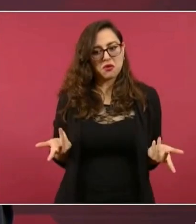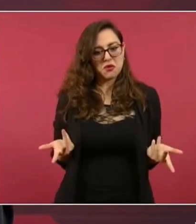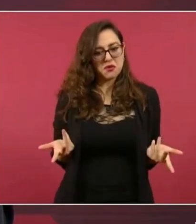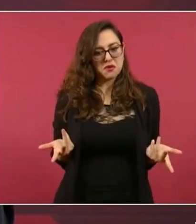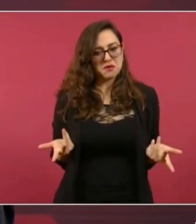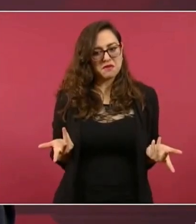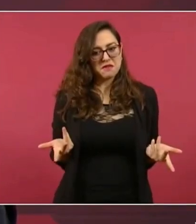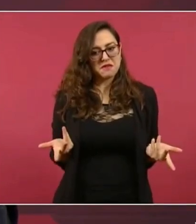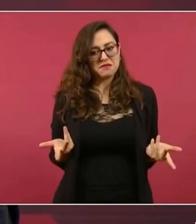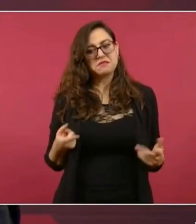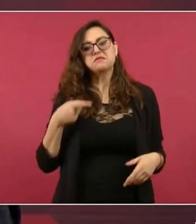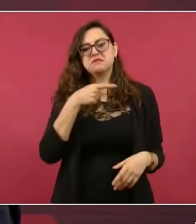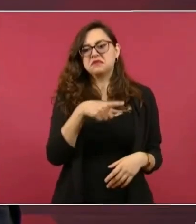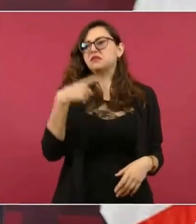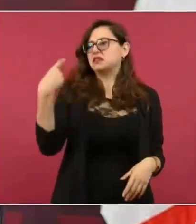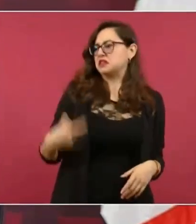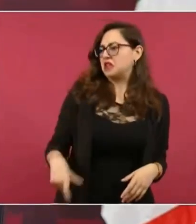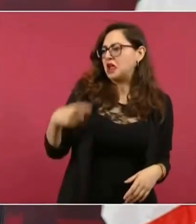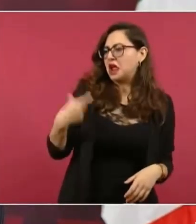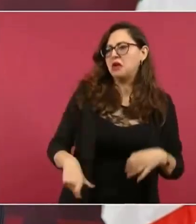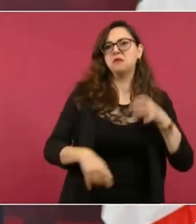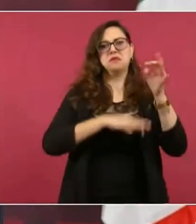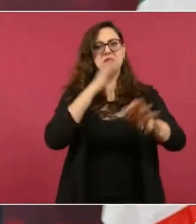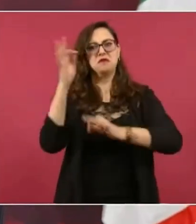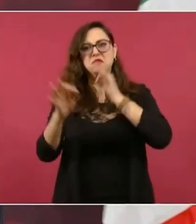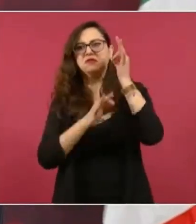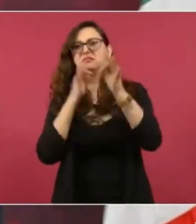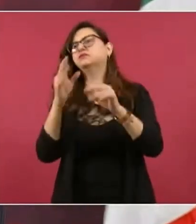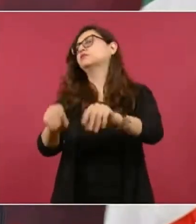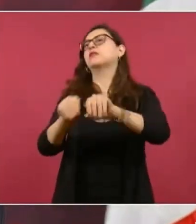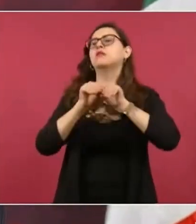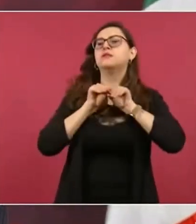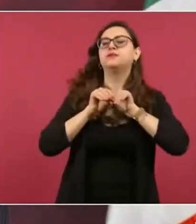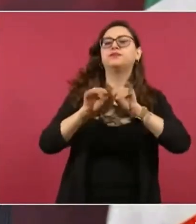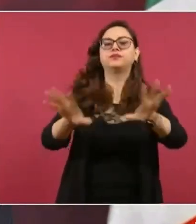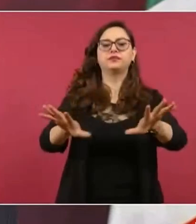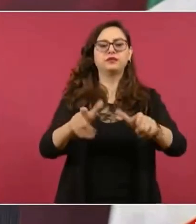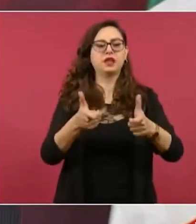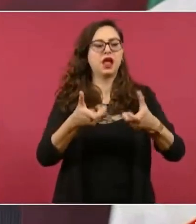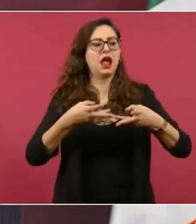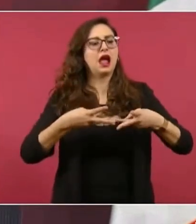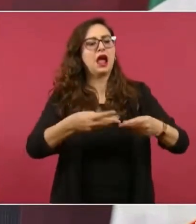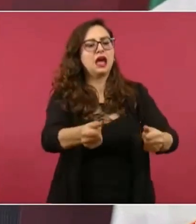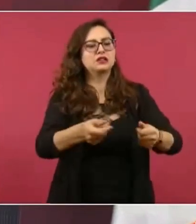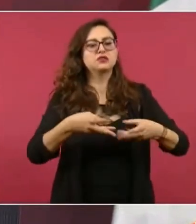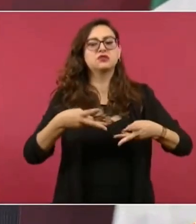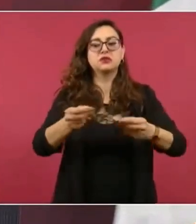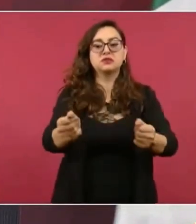pero sin credibilidad.